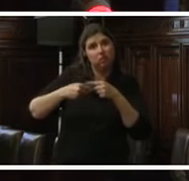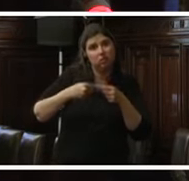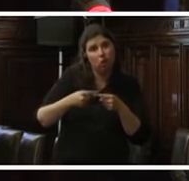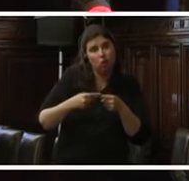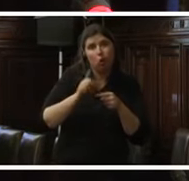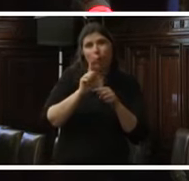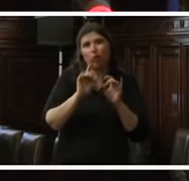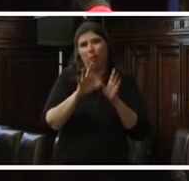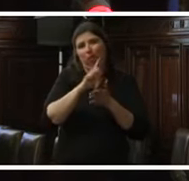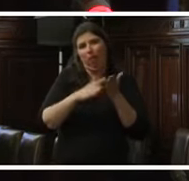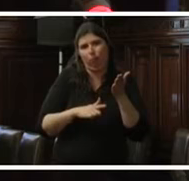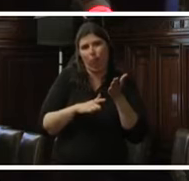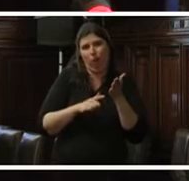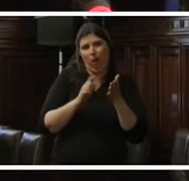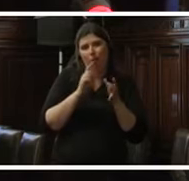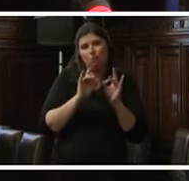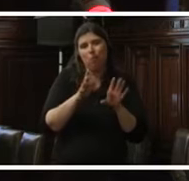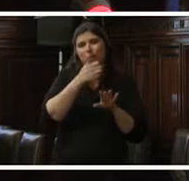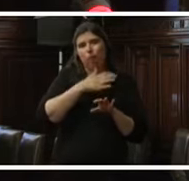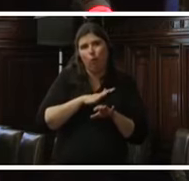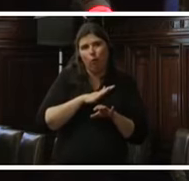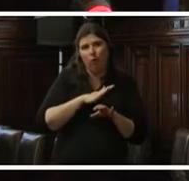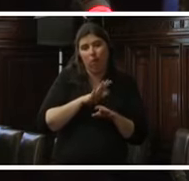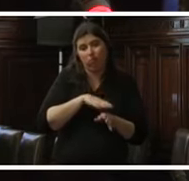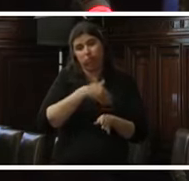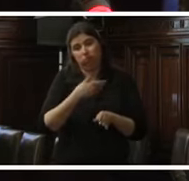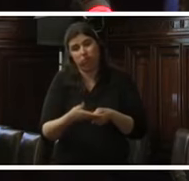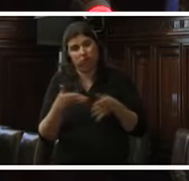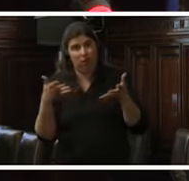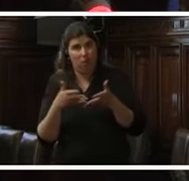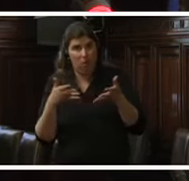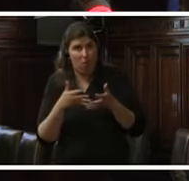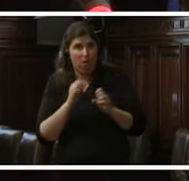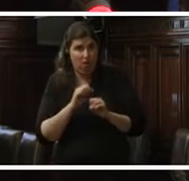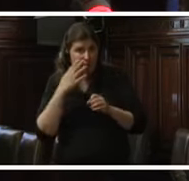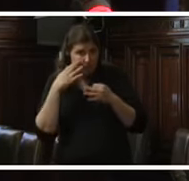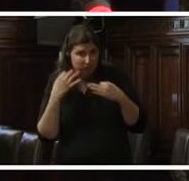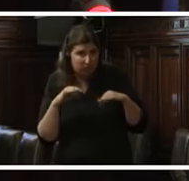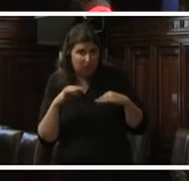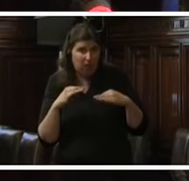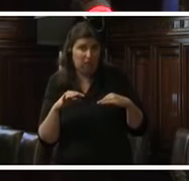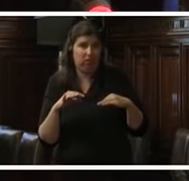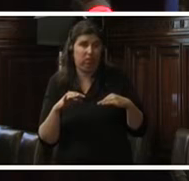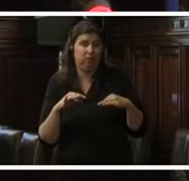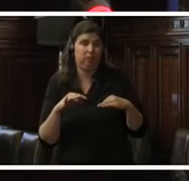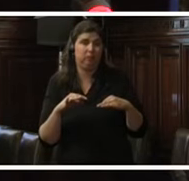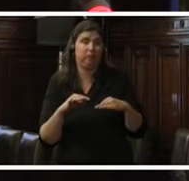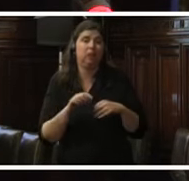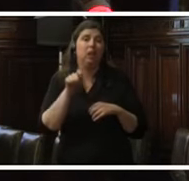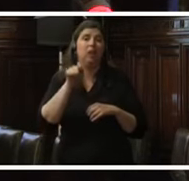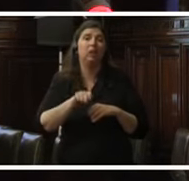sino que tiene también un carácter real, material, cierto. El Tribunal